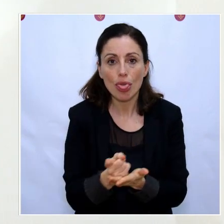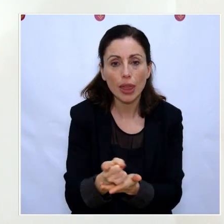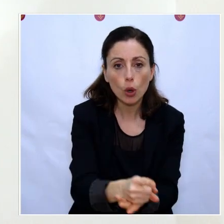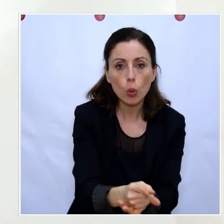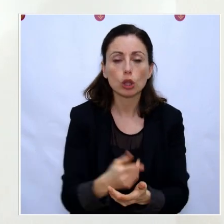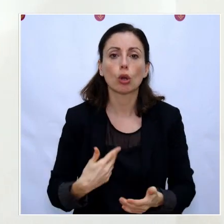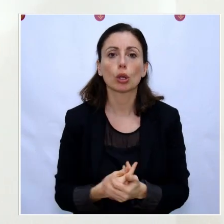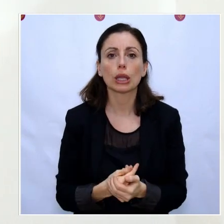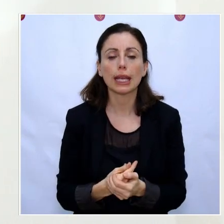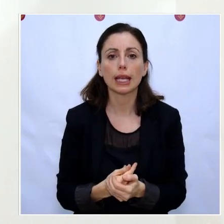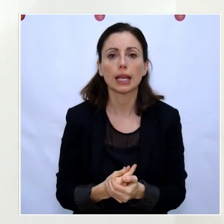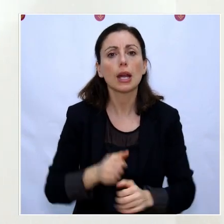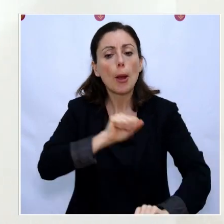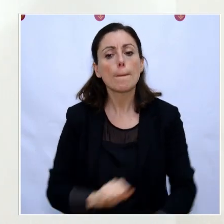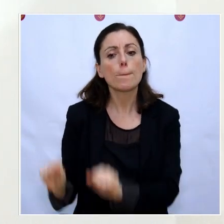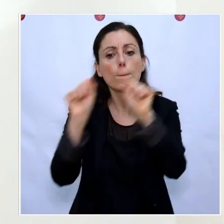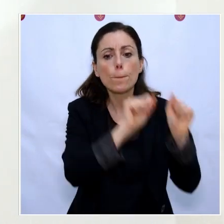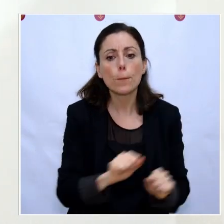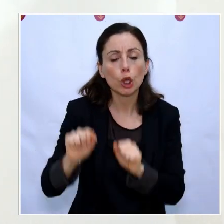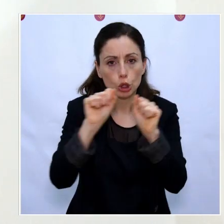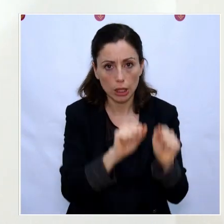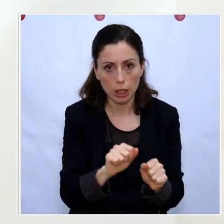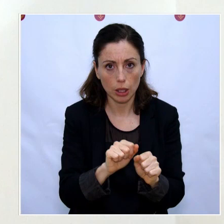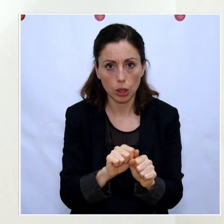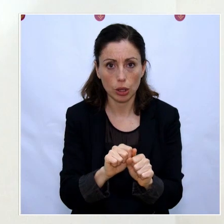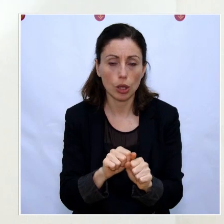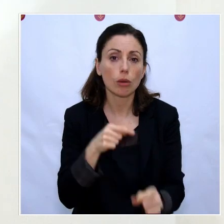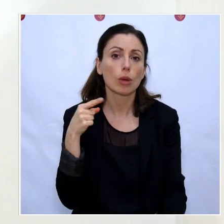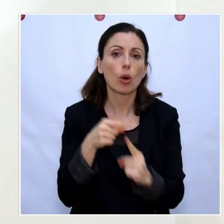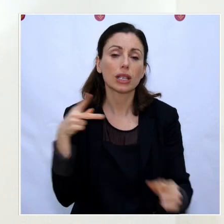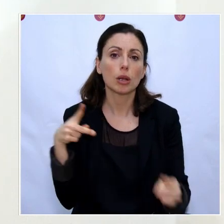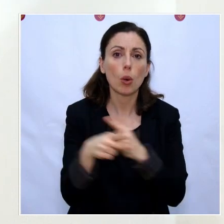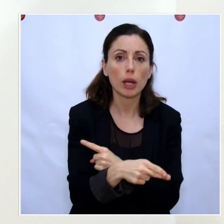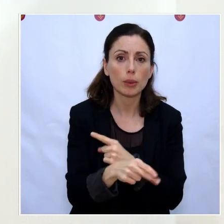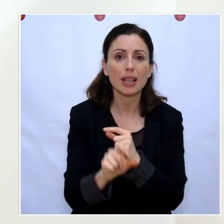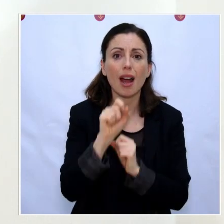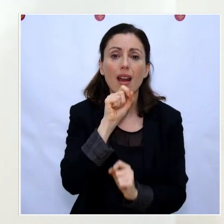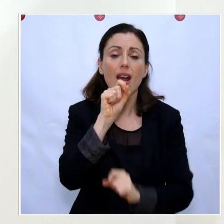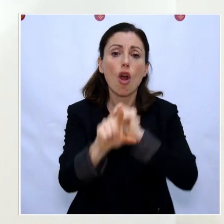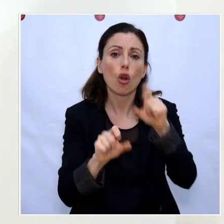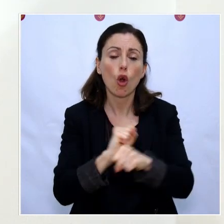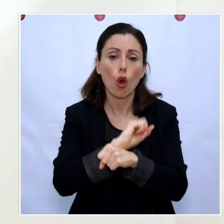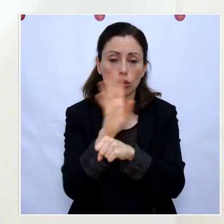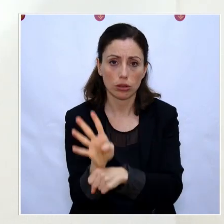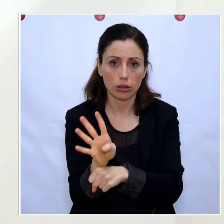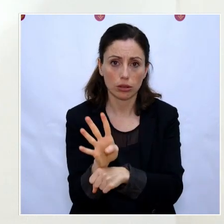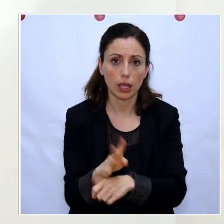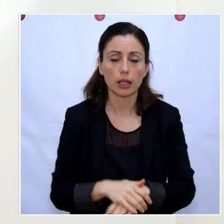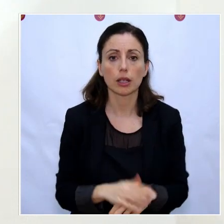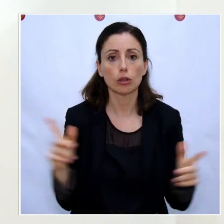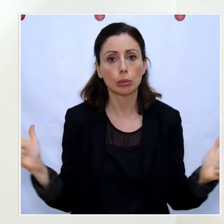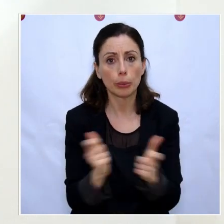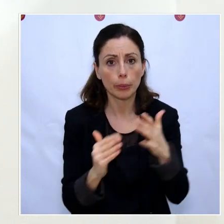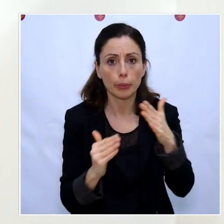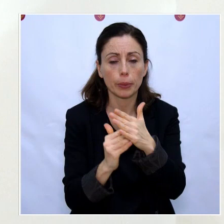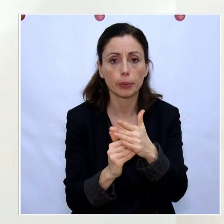para evitar en la medida de lo posible el contagio de nuestros profesionales, que efectivamente es ahora mismo la categoría,